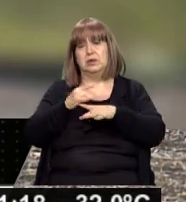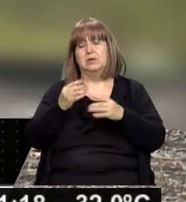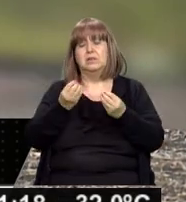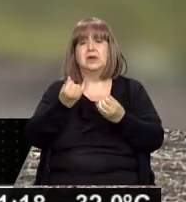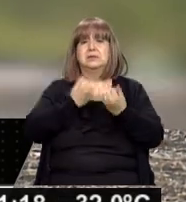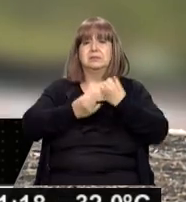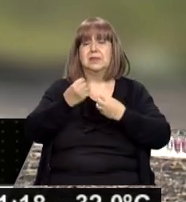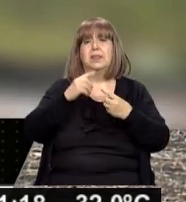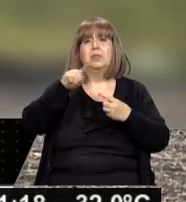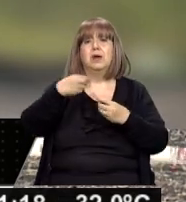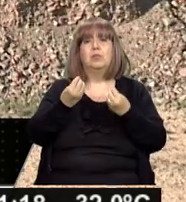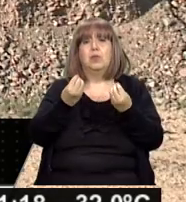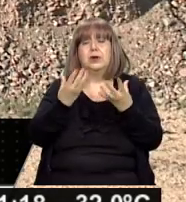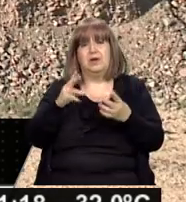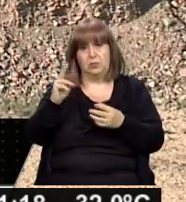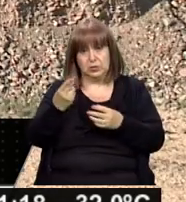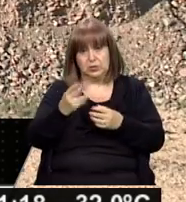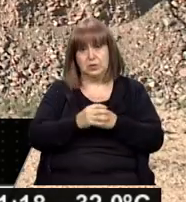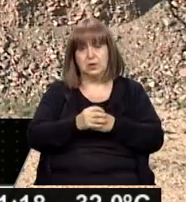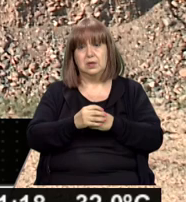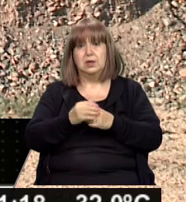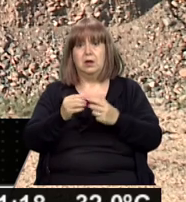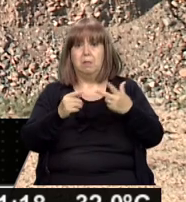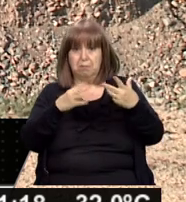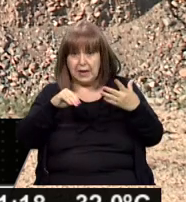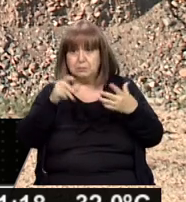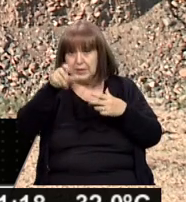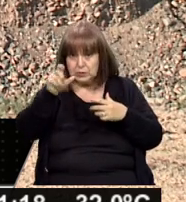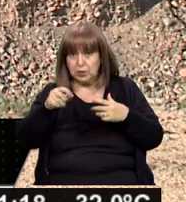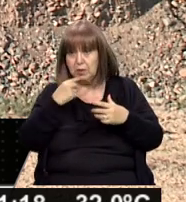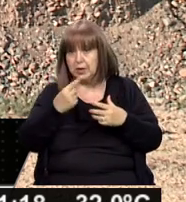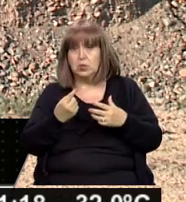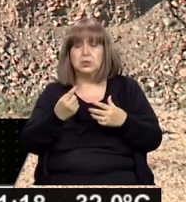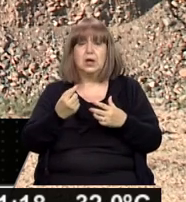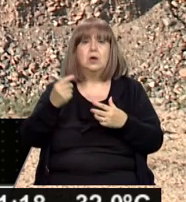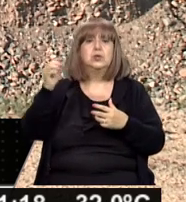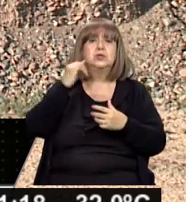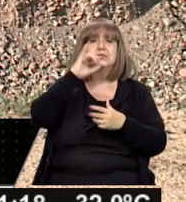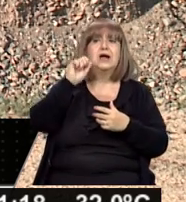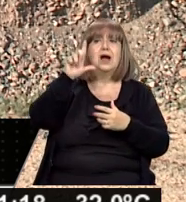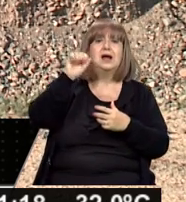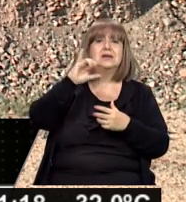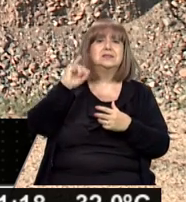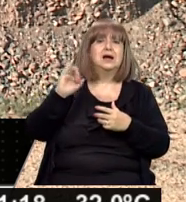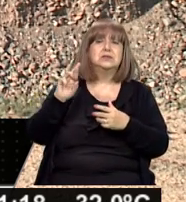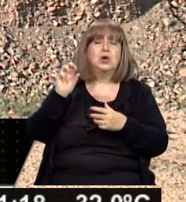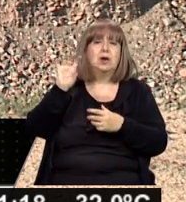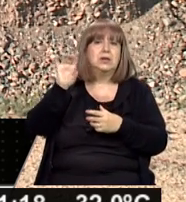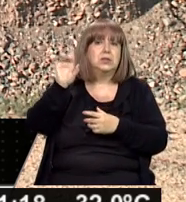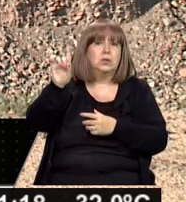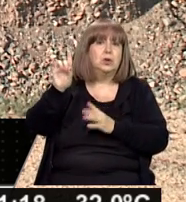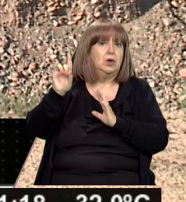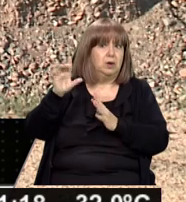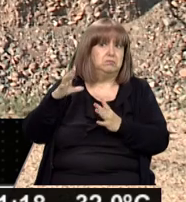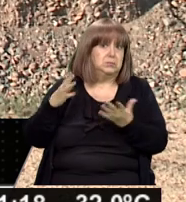fallecimiento del señor Lobos. No, no descartamos la participación de más personas. Tampoco en esta instancia lo puedo afirmar. Estamos procesando